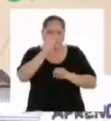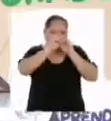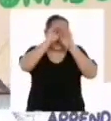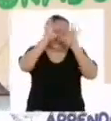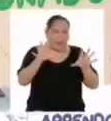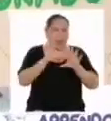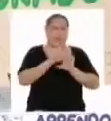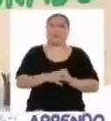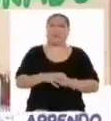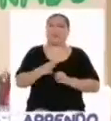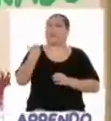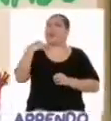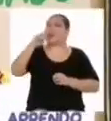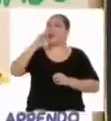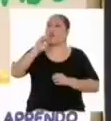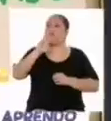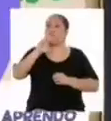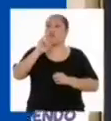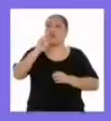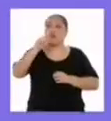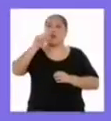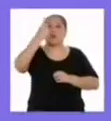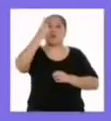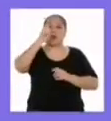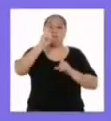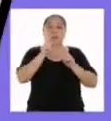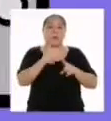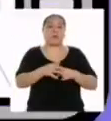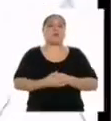Entonces, vamos con Rocío y la primera pregunta.